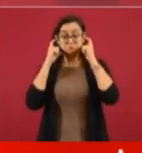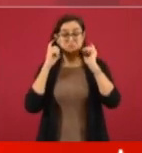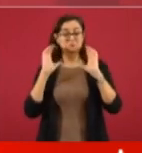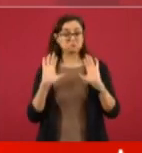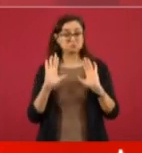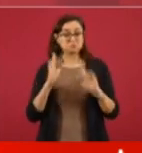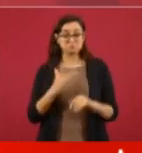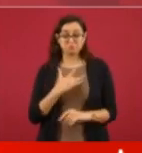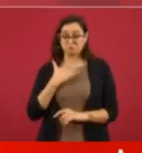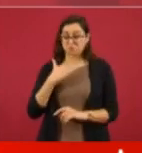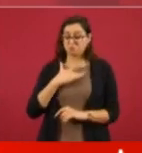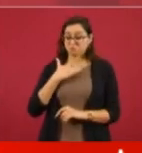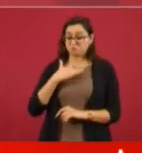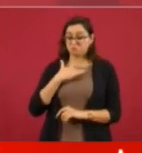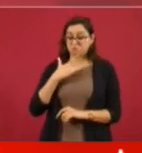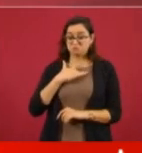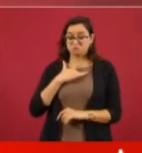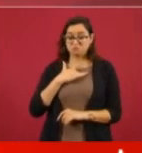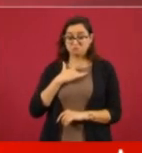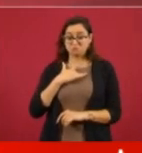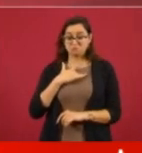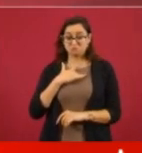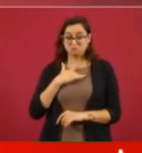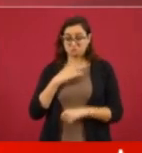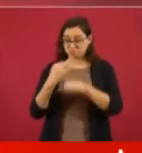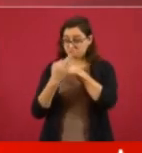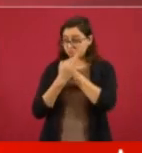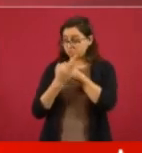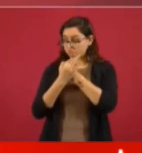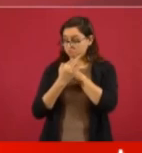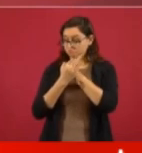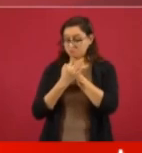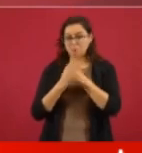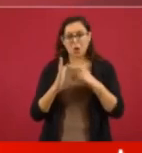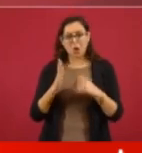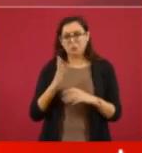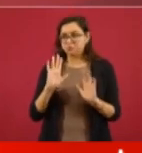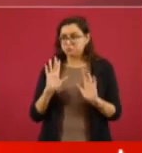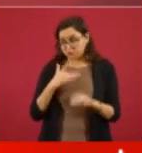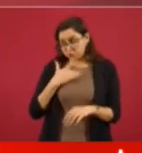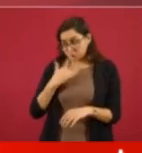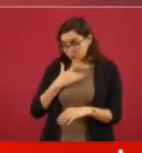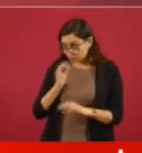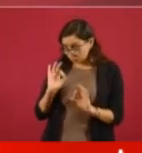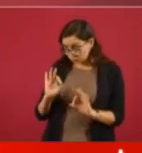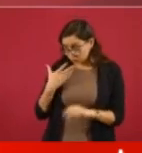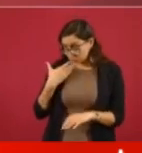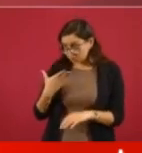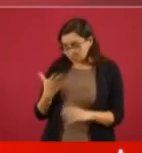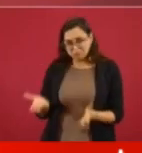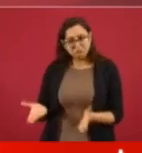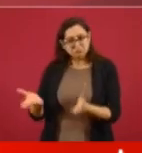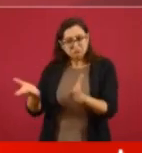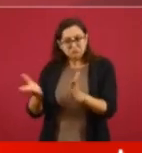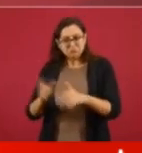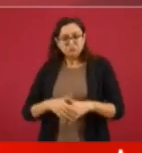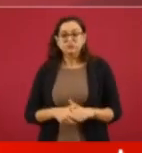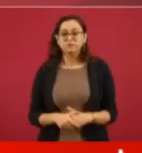la persona más segura, adelante todos